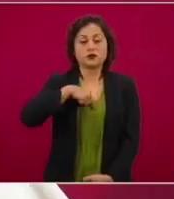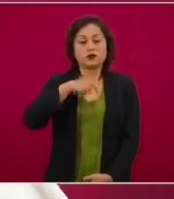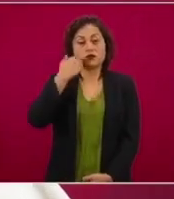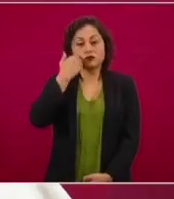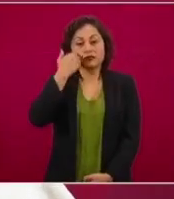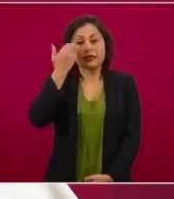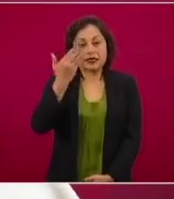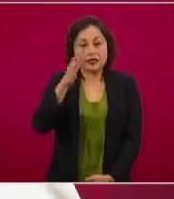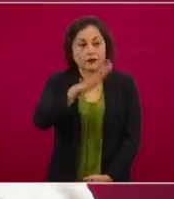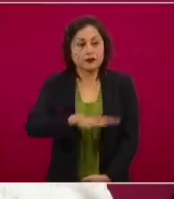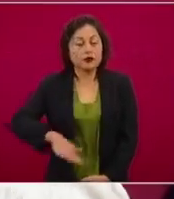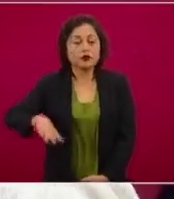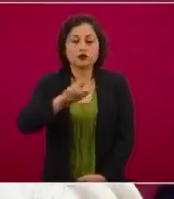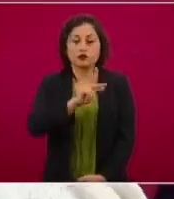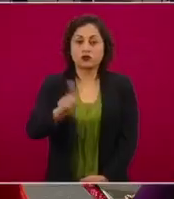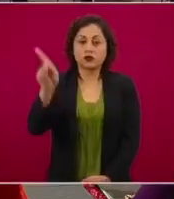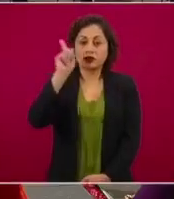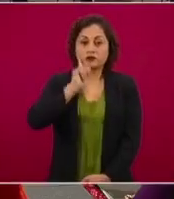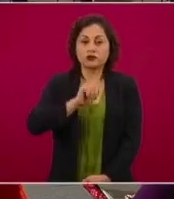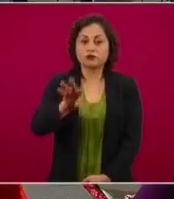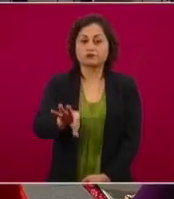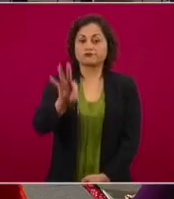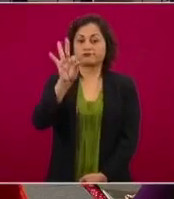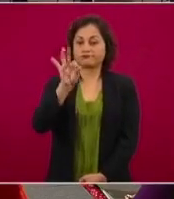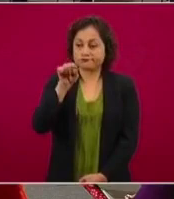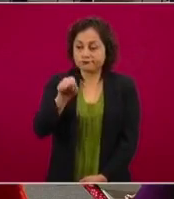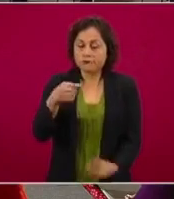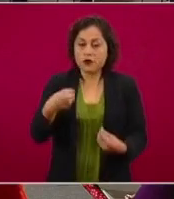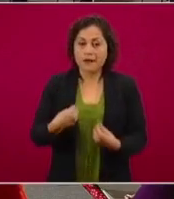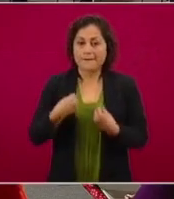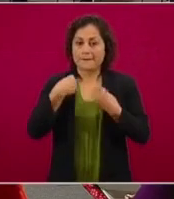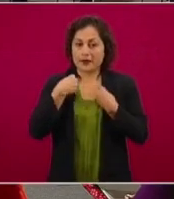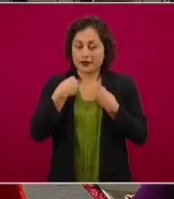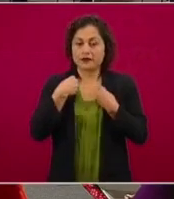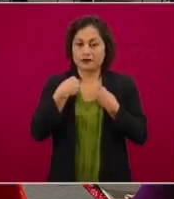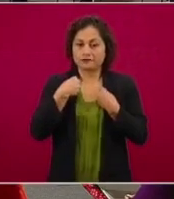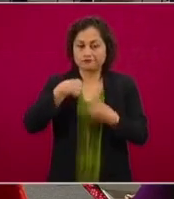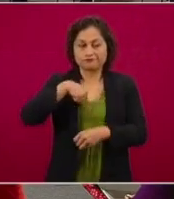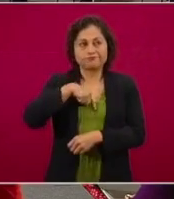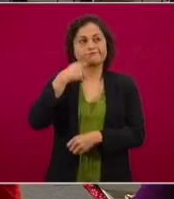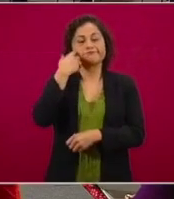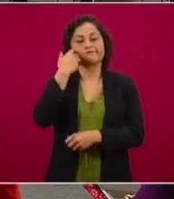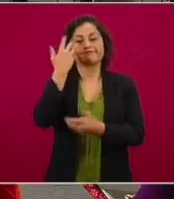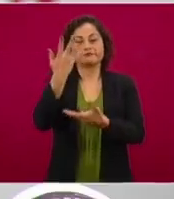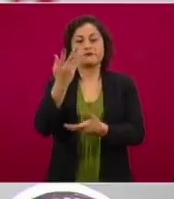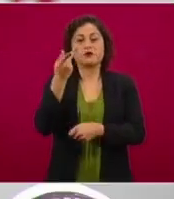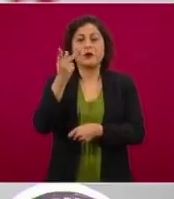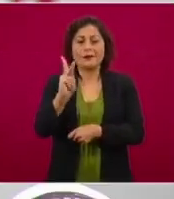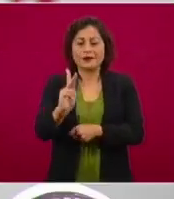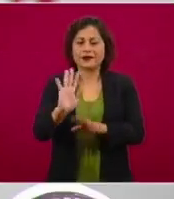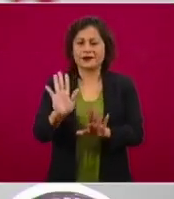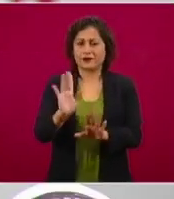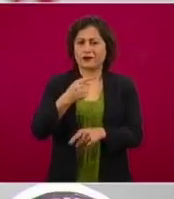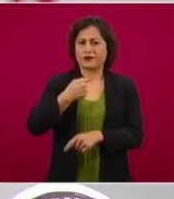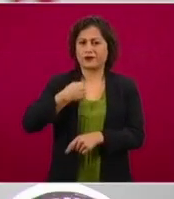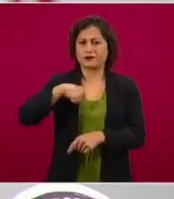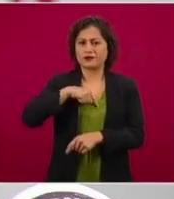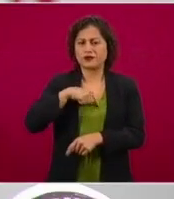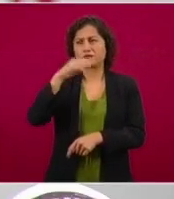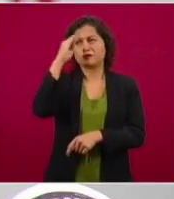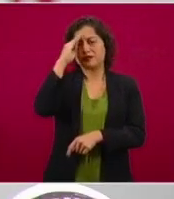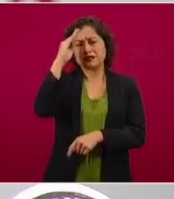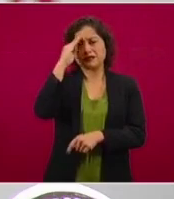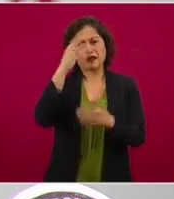Lo que nos tenemos que preocupar y preguntar es por qué desaparecen y luego aparecen.